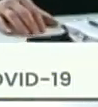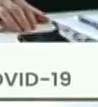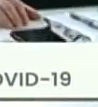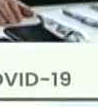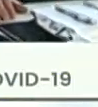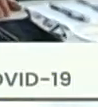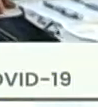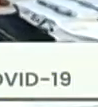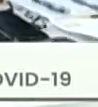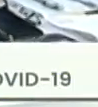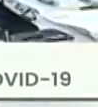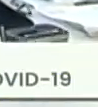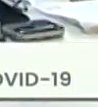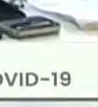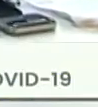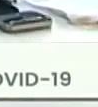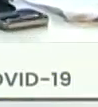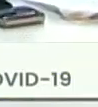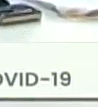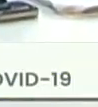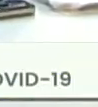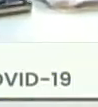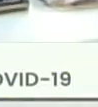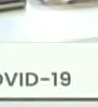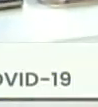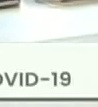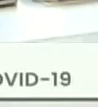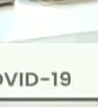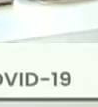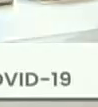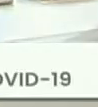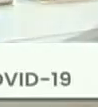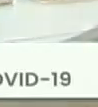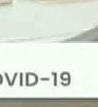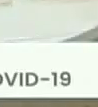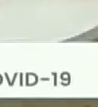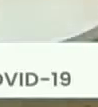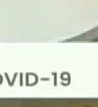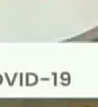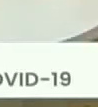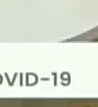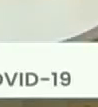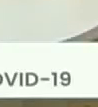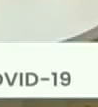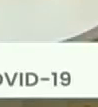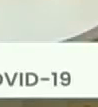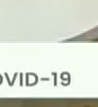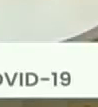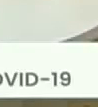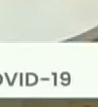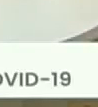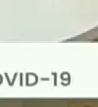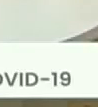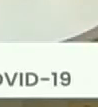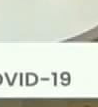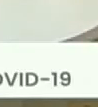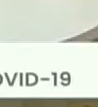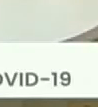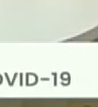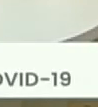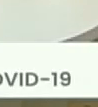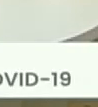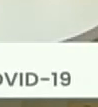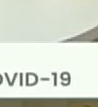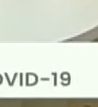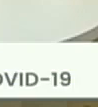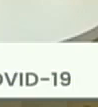tomó además la prueba molecular dando positivo el día de hoy. Está ingresado en el Centro de Diagnóstico Integral de San Antonio.